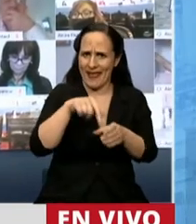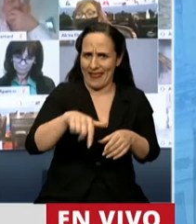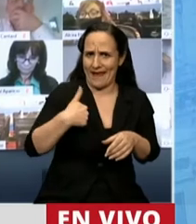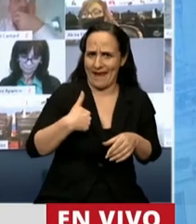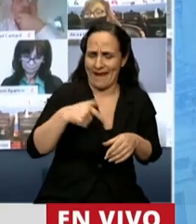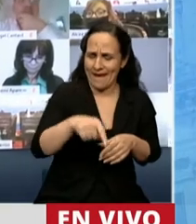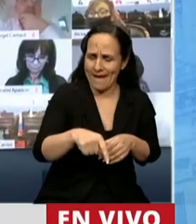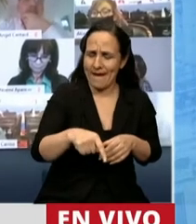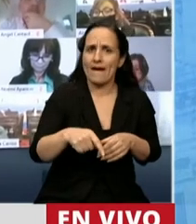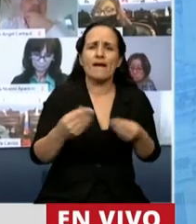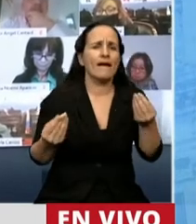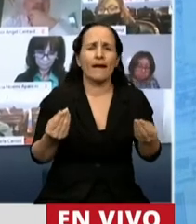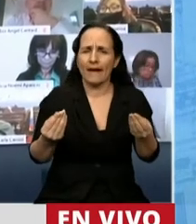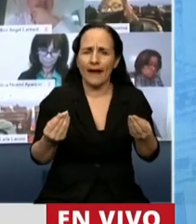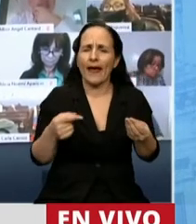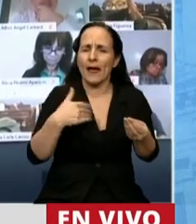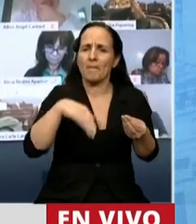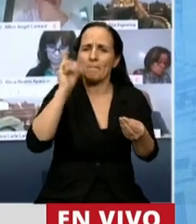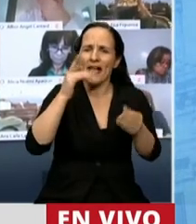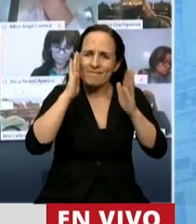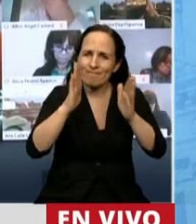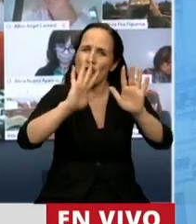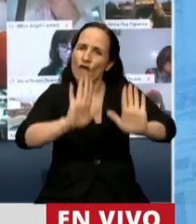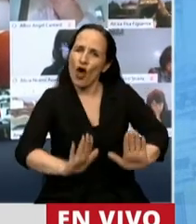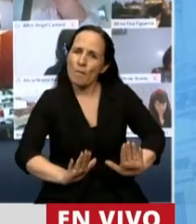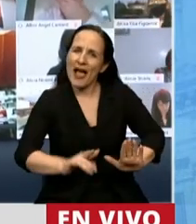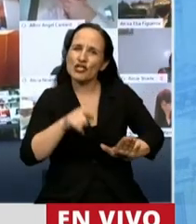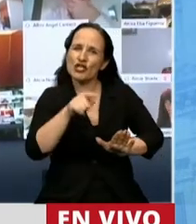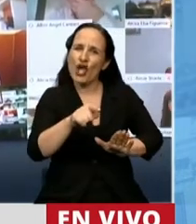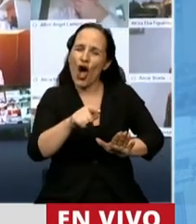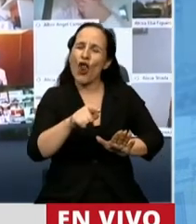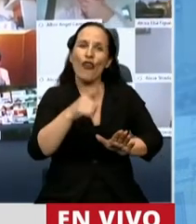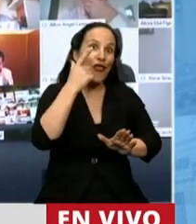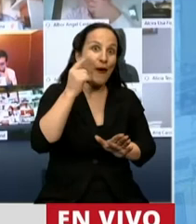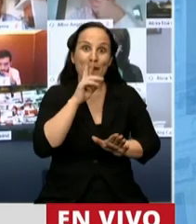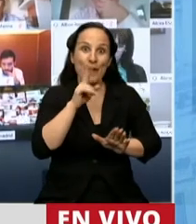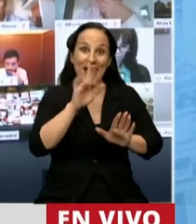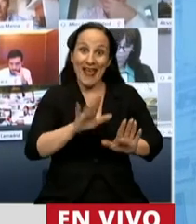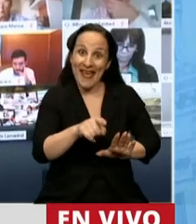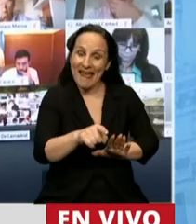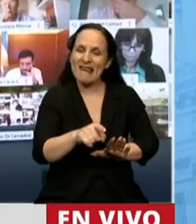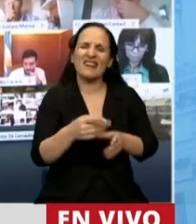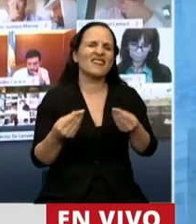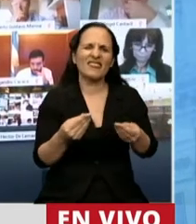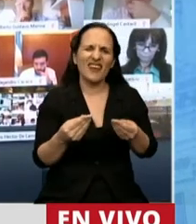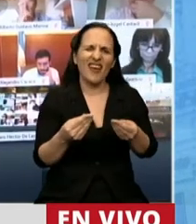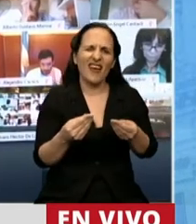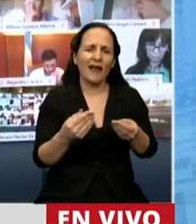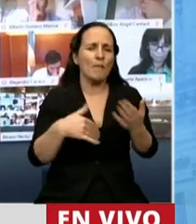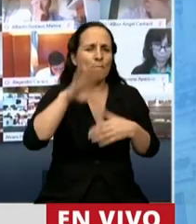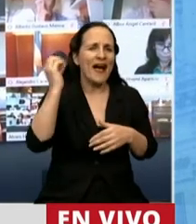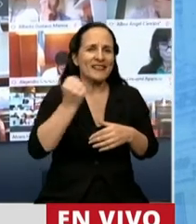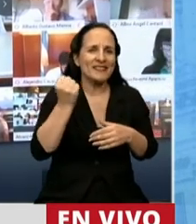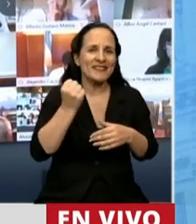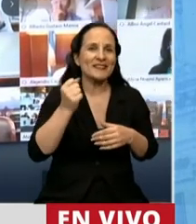Armadas tienen que ver con la formación de nuestros hombres y mujeres, tienen que ver con la interacción